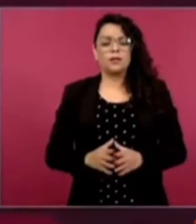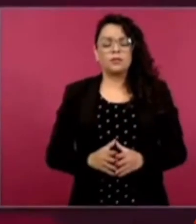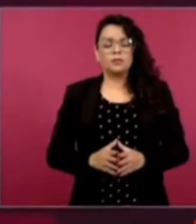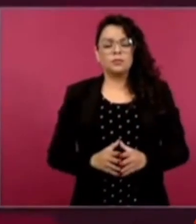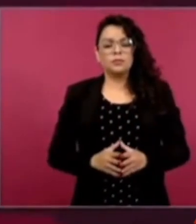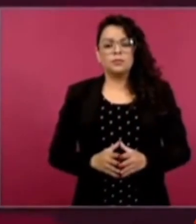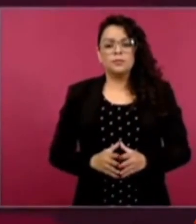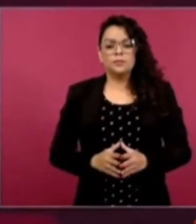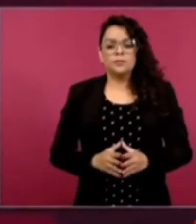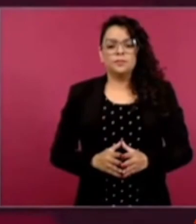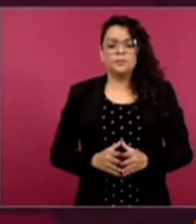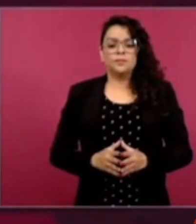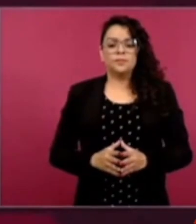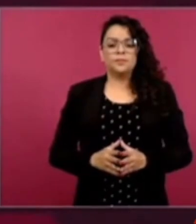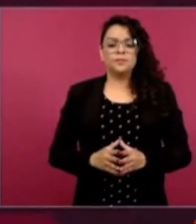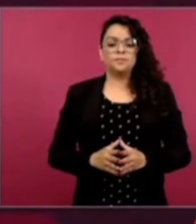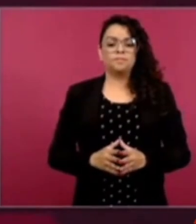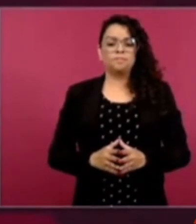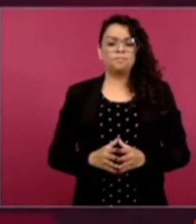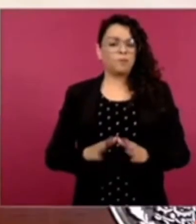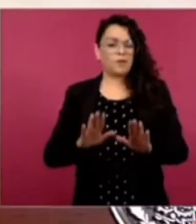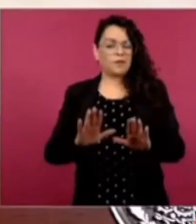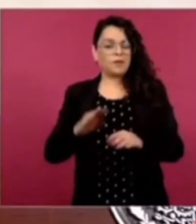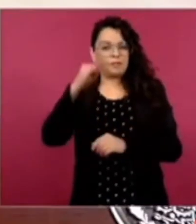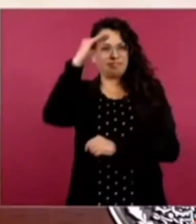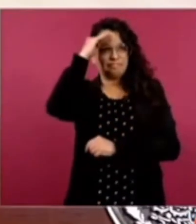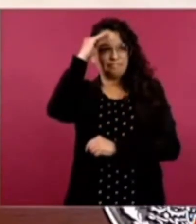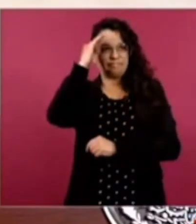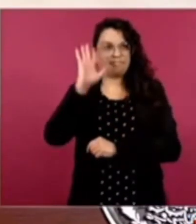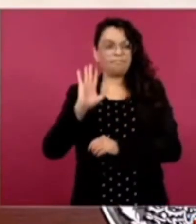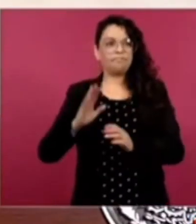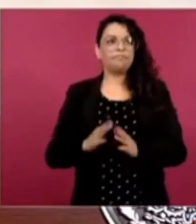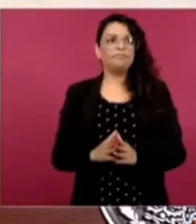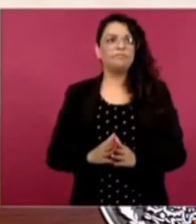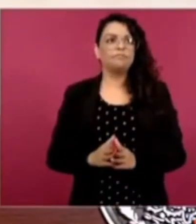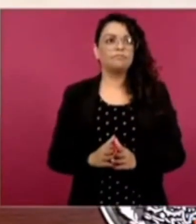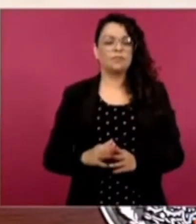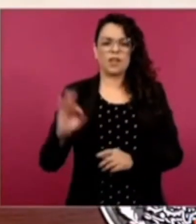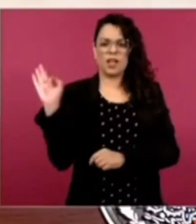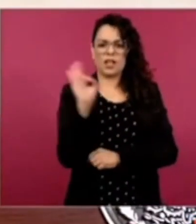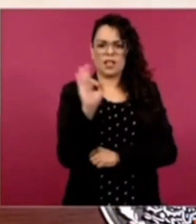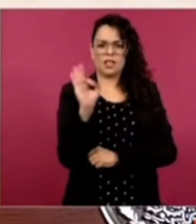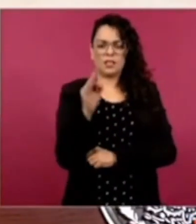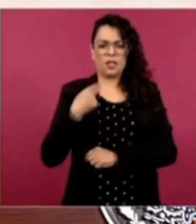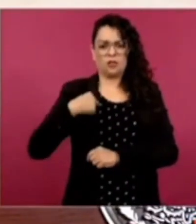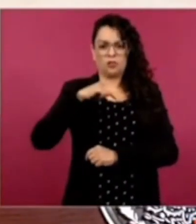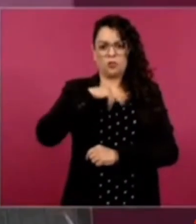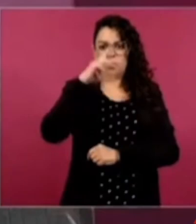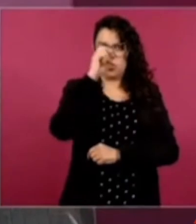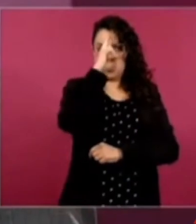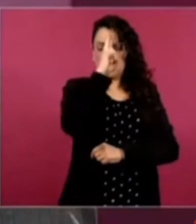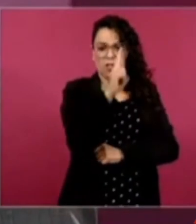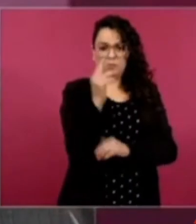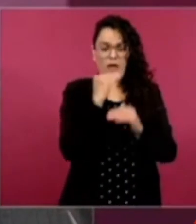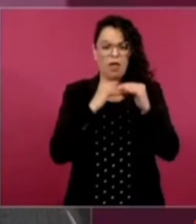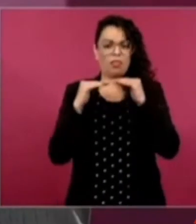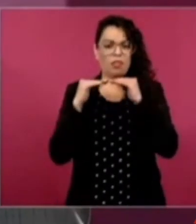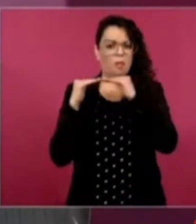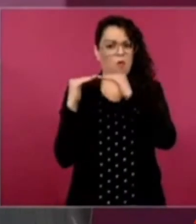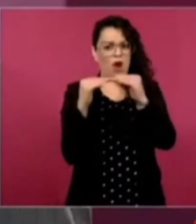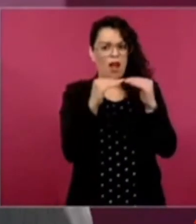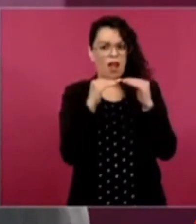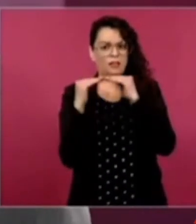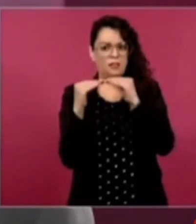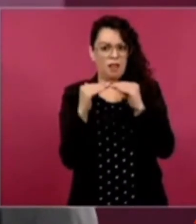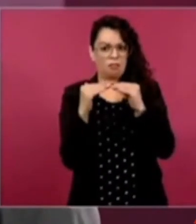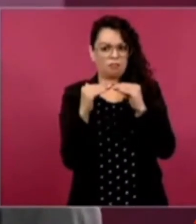Si hubiésemos actuado de manera antidemocrática, si